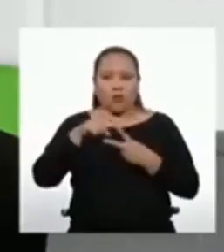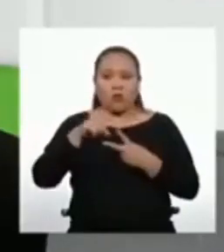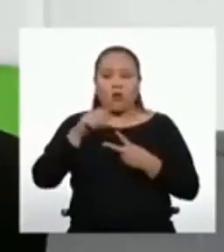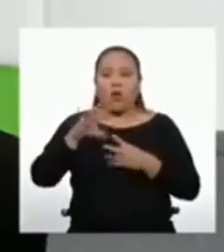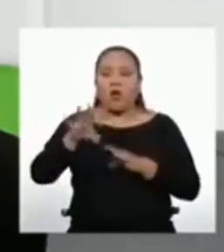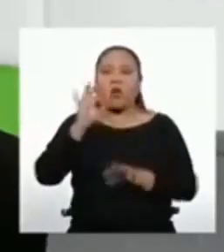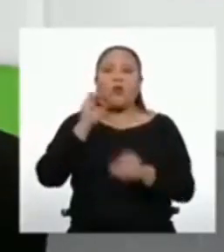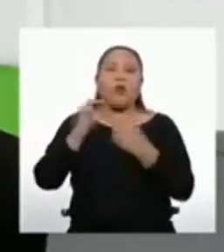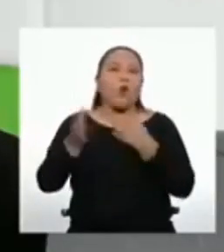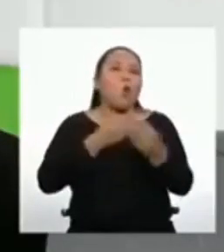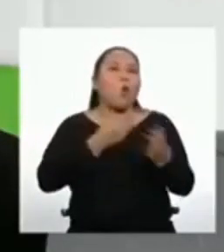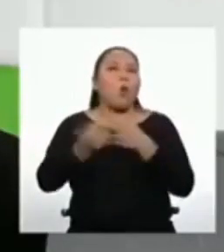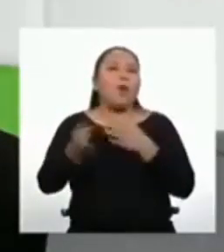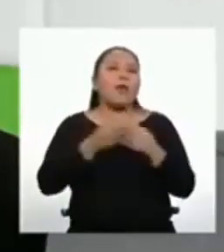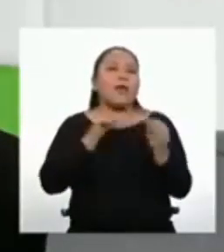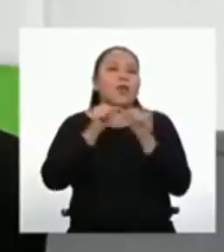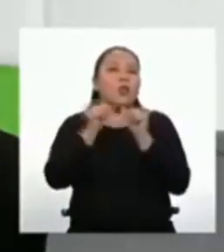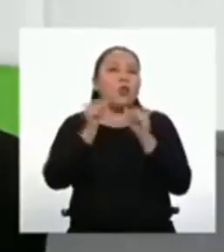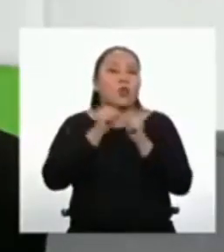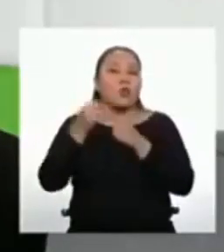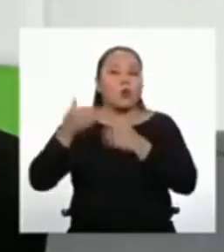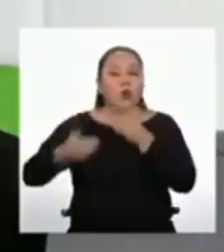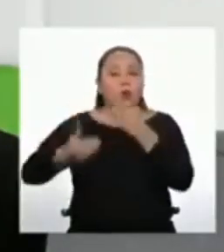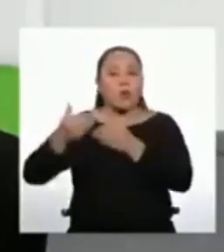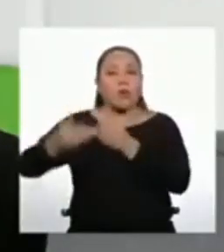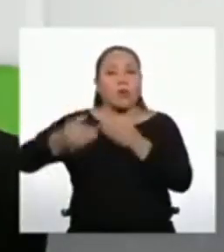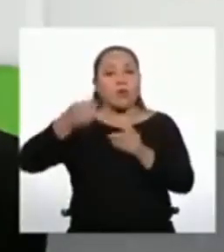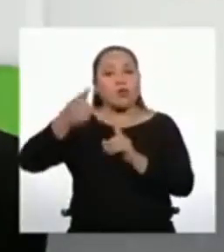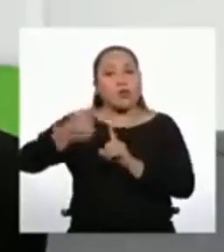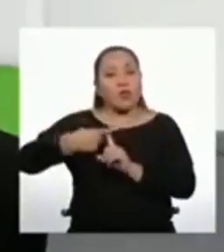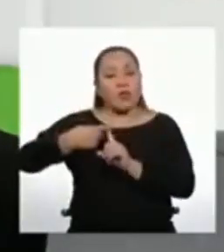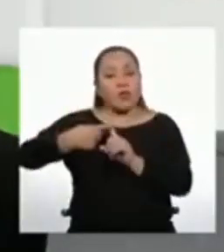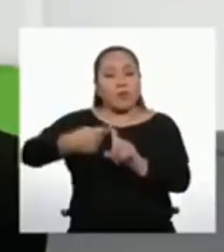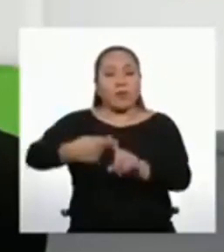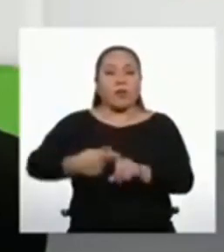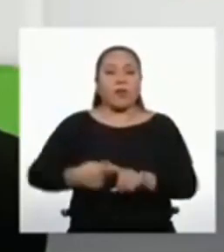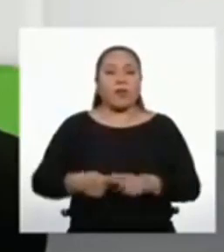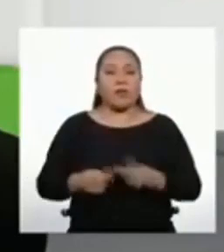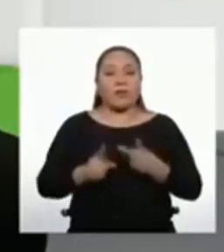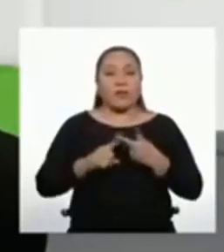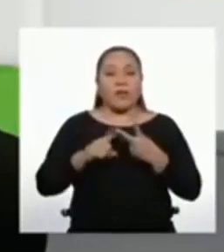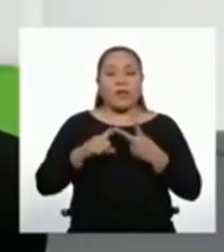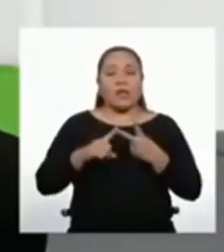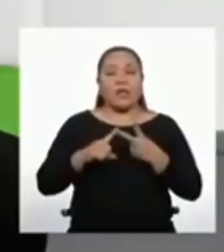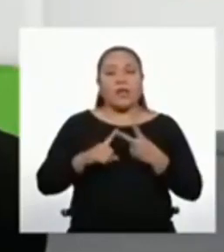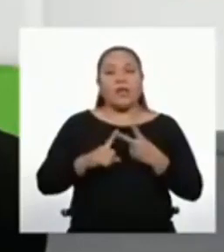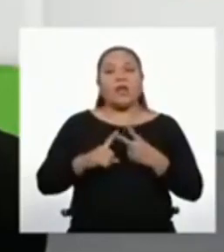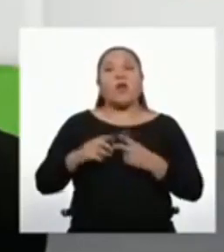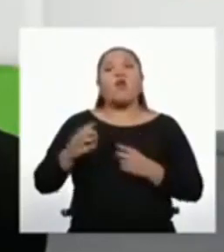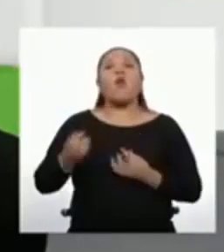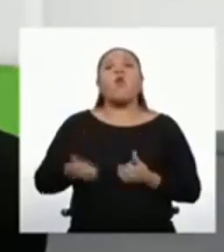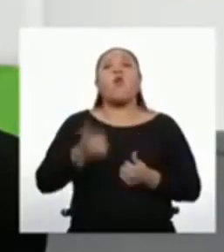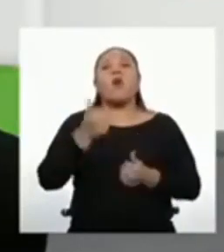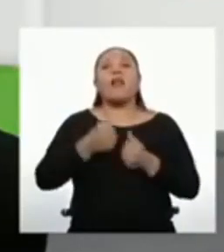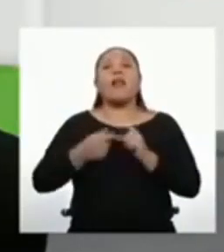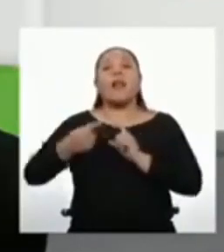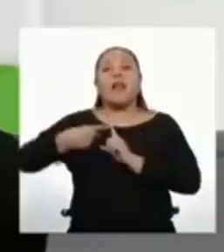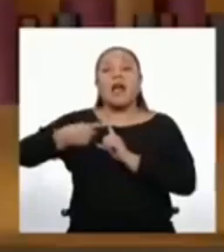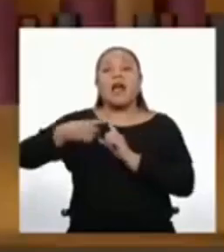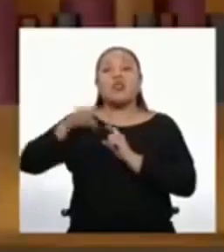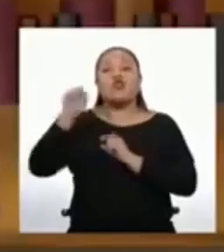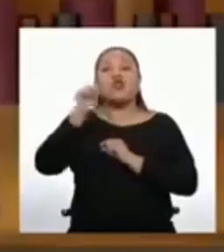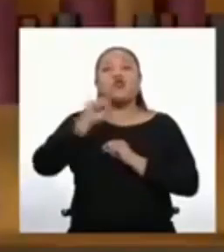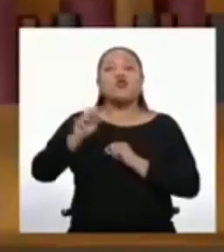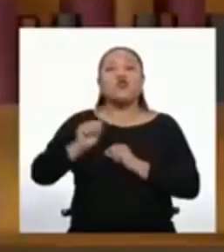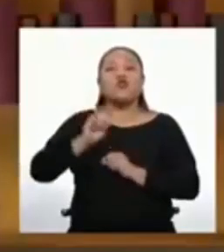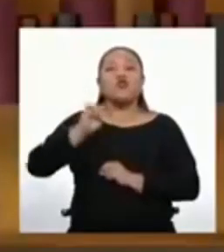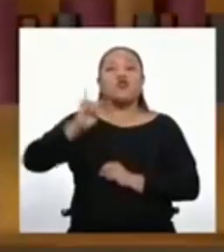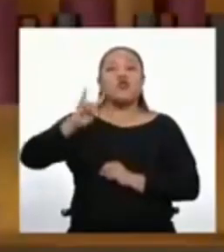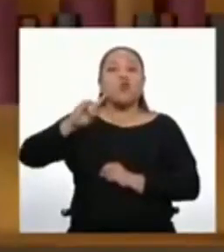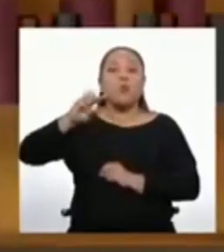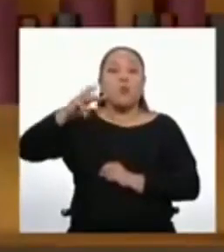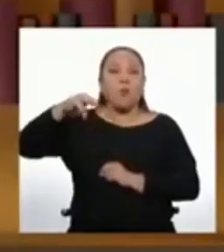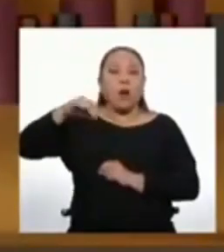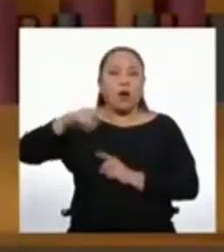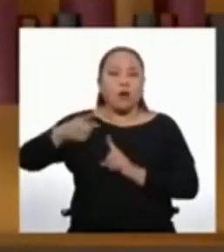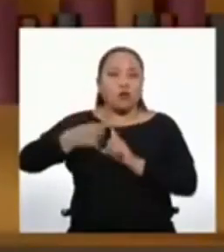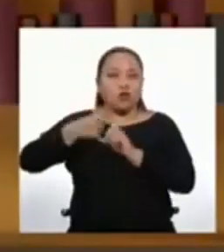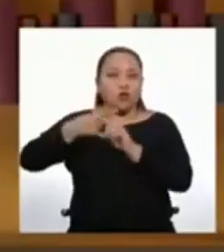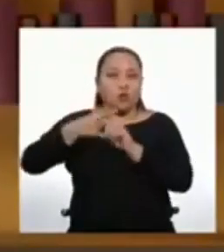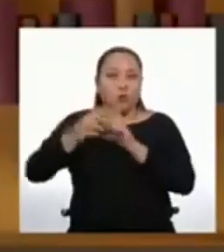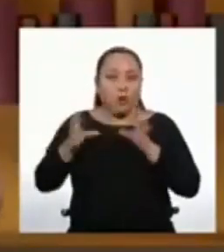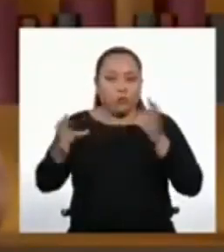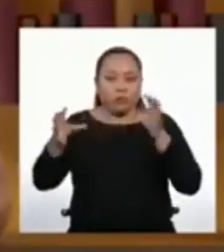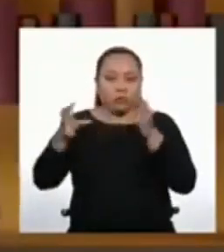en una progresión aritmética. Segundo, para obtener la suma de términos en una progresión. Efectivamente,